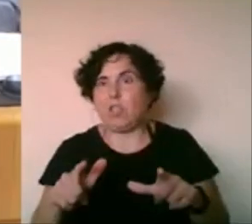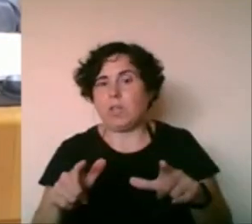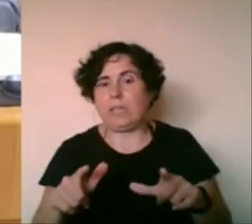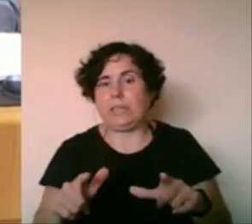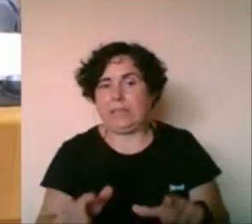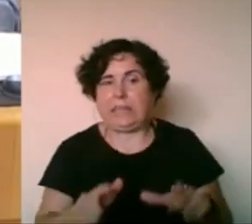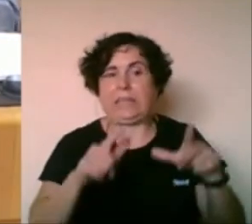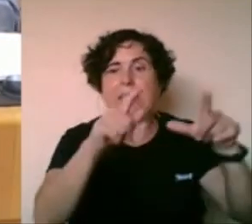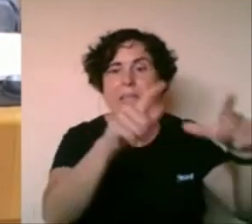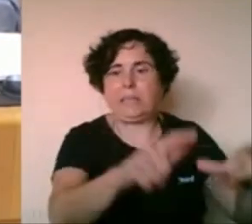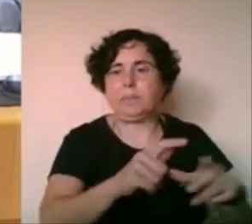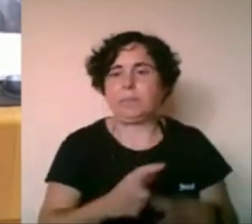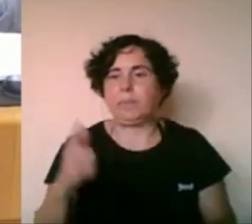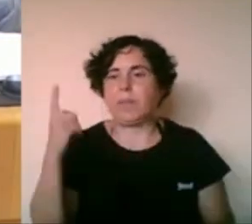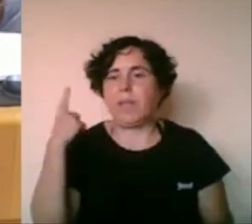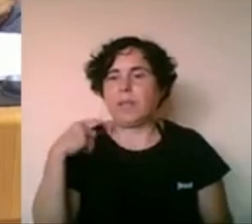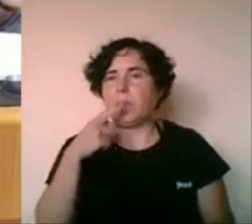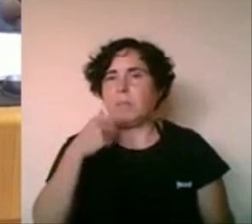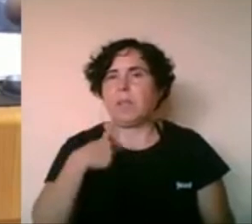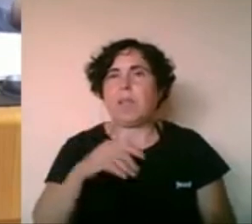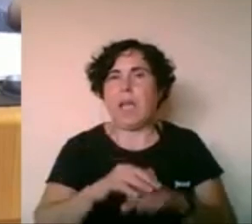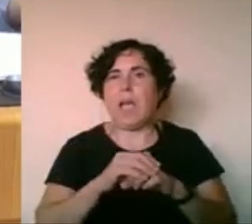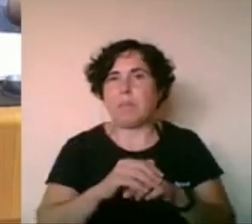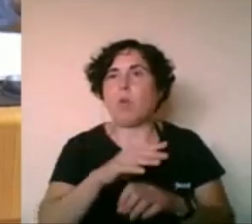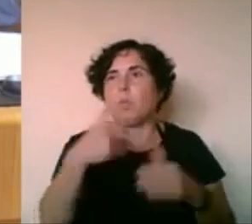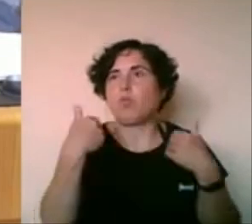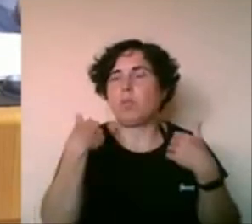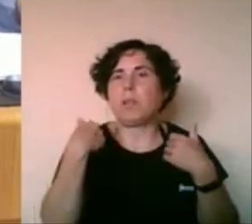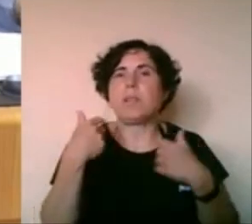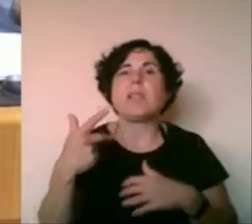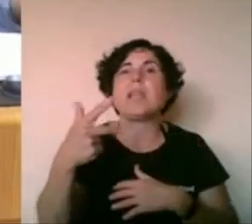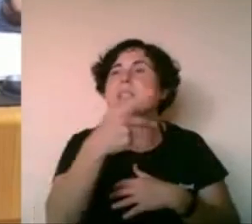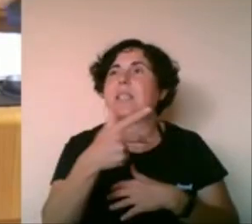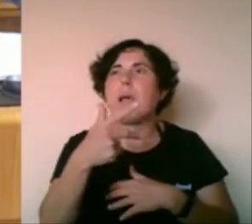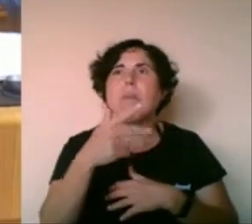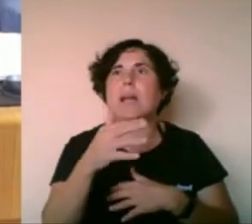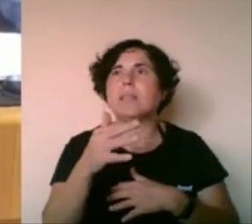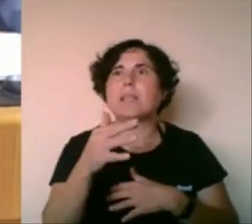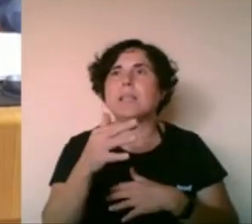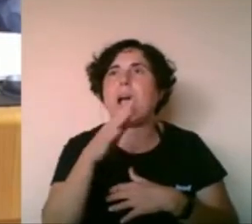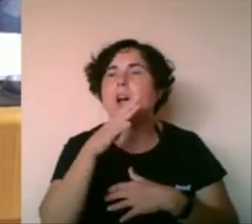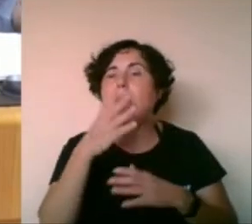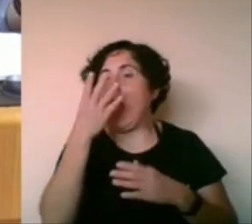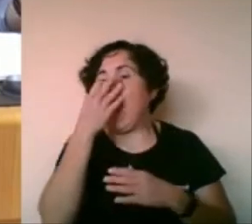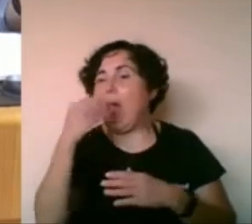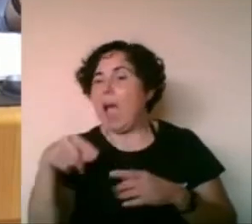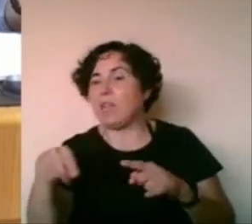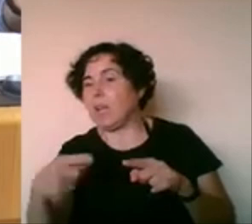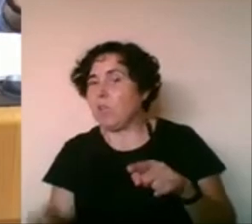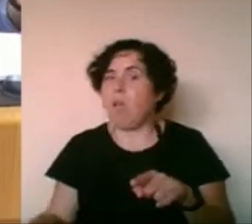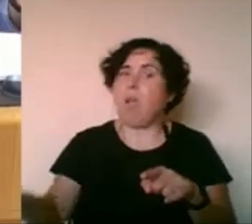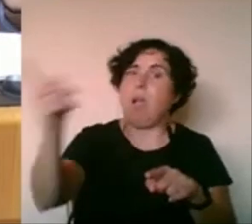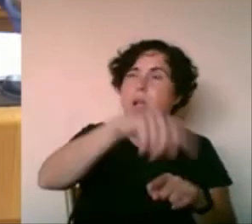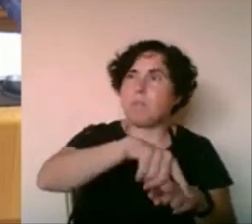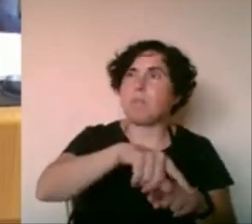un muy buen amigo, fue uno de los que lo sufrió, que Chamartín no está preparado para este desvío de aves, que ya es la leche. Permítame que lo clasifique así,